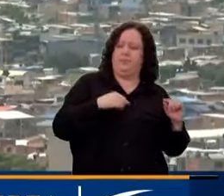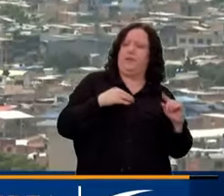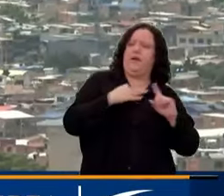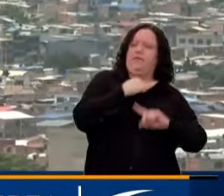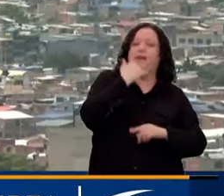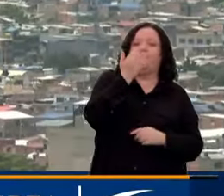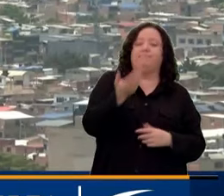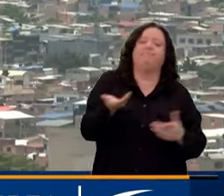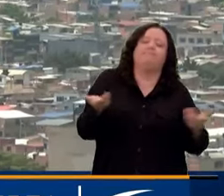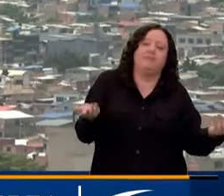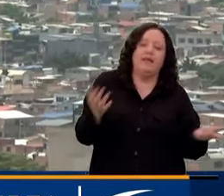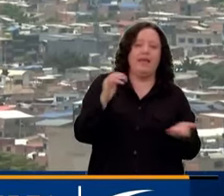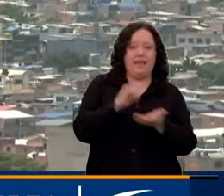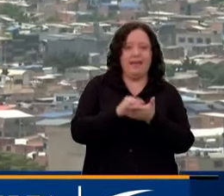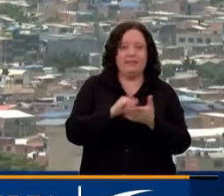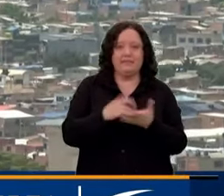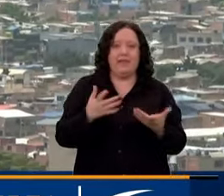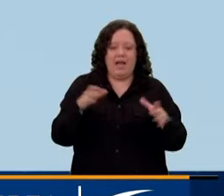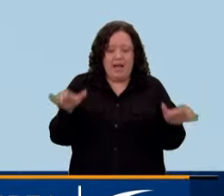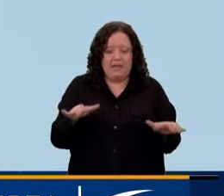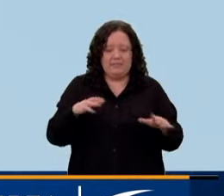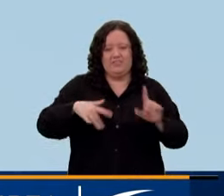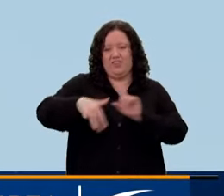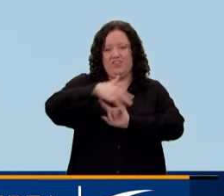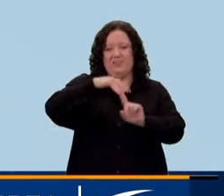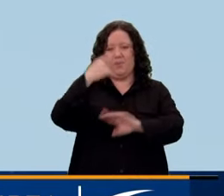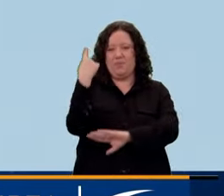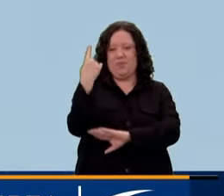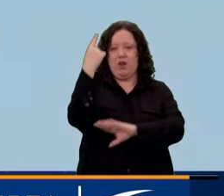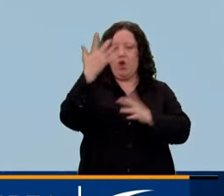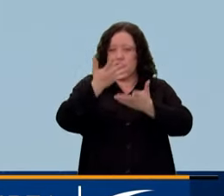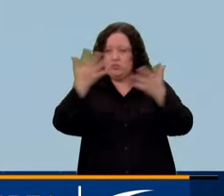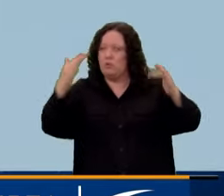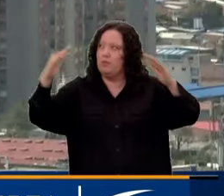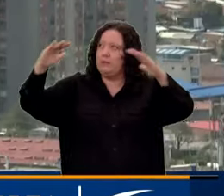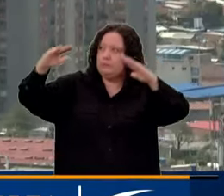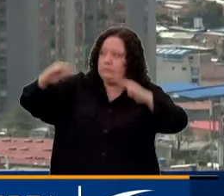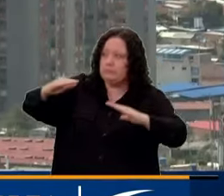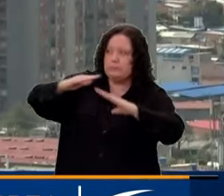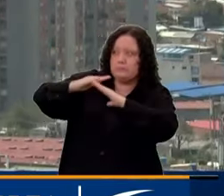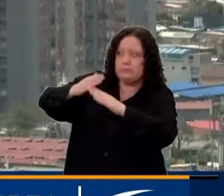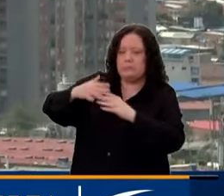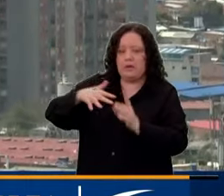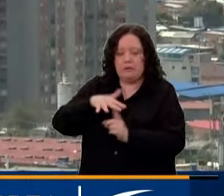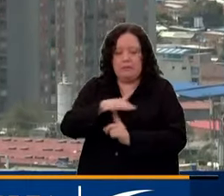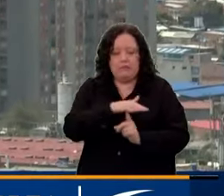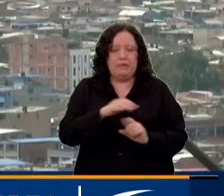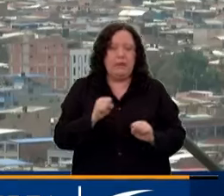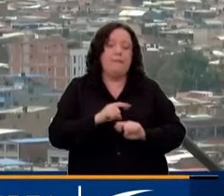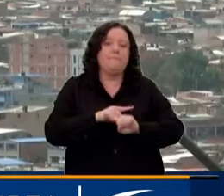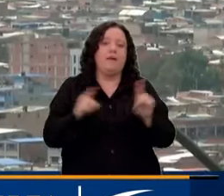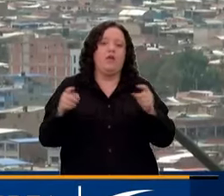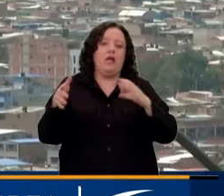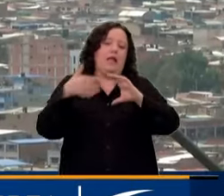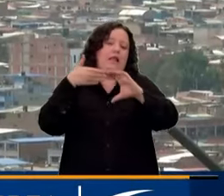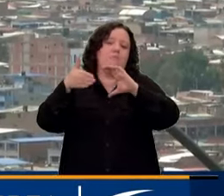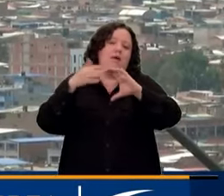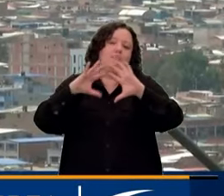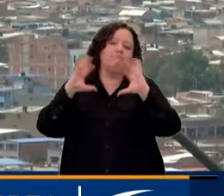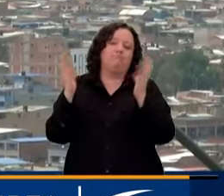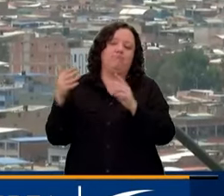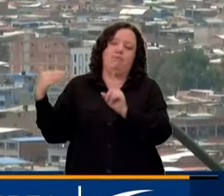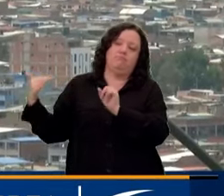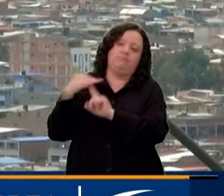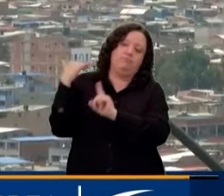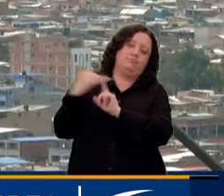actuaciones o políticas que limiten esas condiciones, que reduzcan esa vulnerabilidad, pero el cambio climático evidentemente nos va a